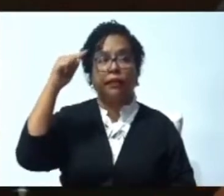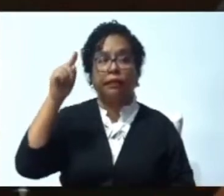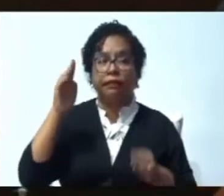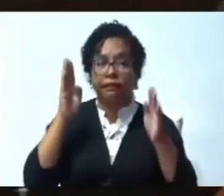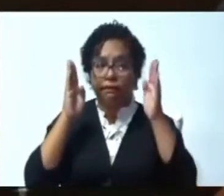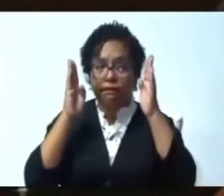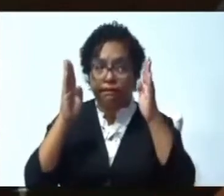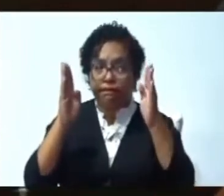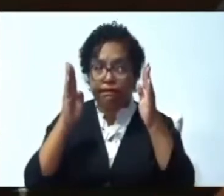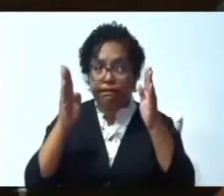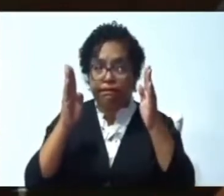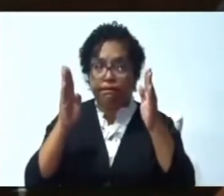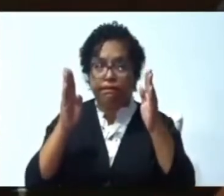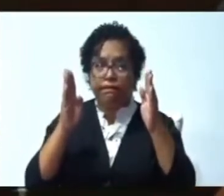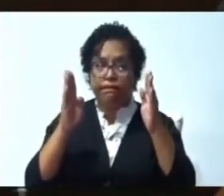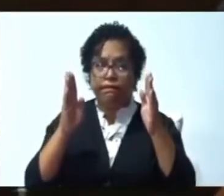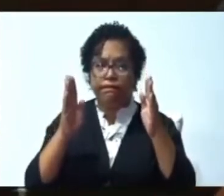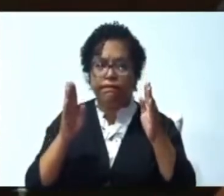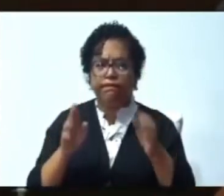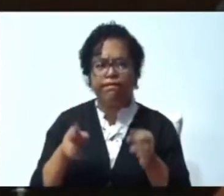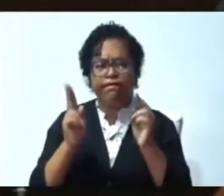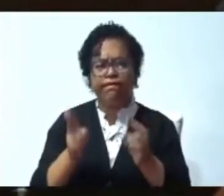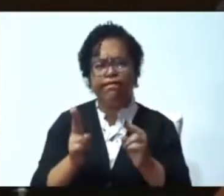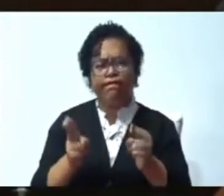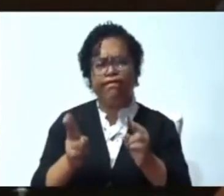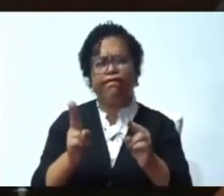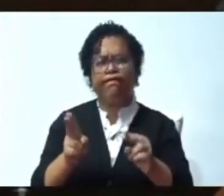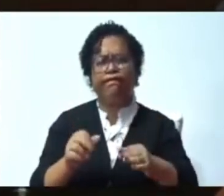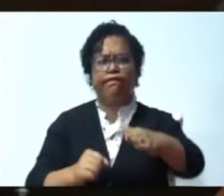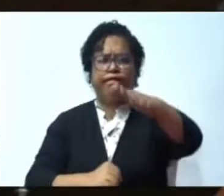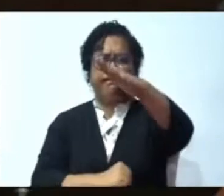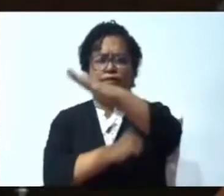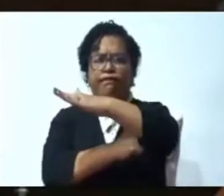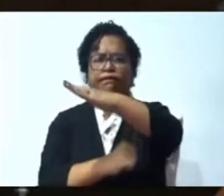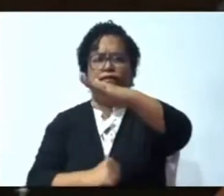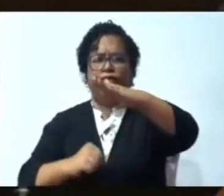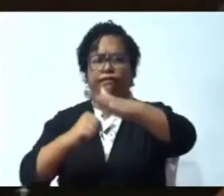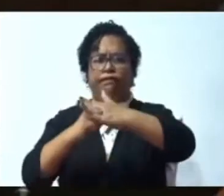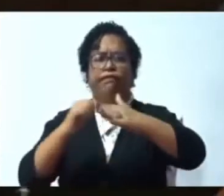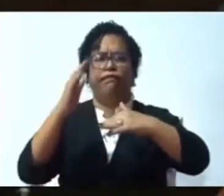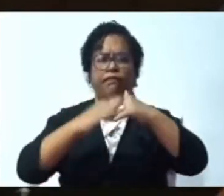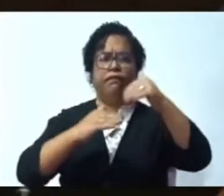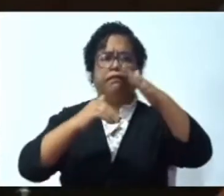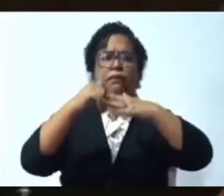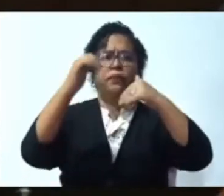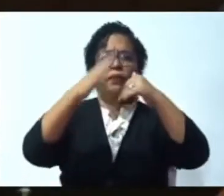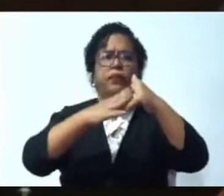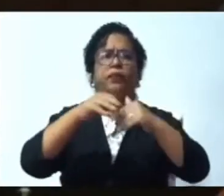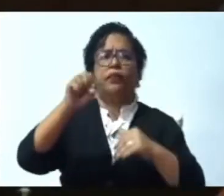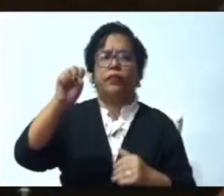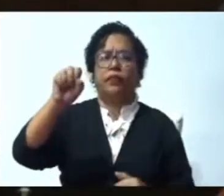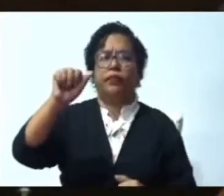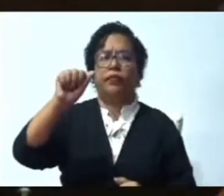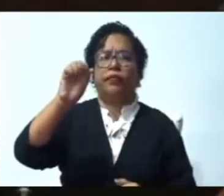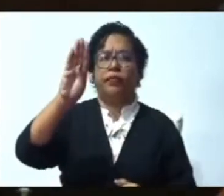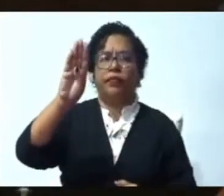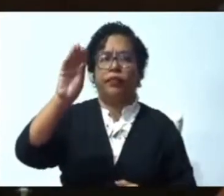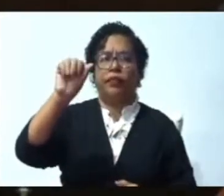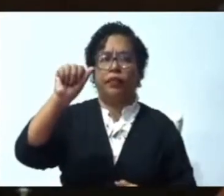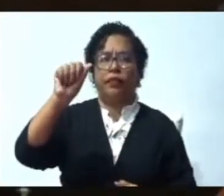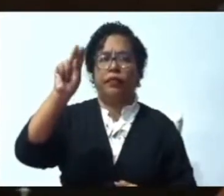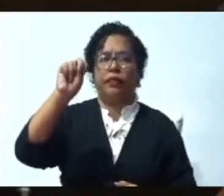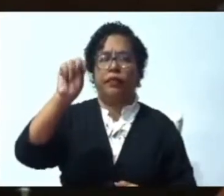lo que es la construcción del Puente de Sabaneta El cual conecta con el municipio de